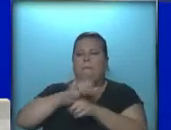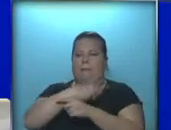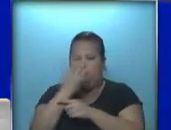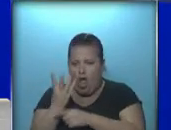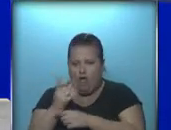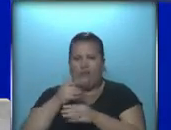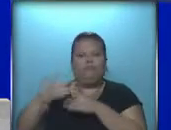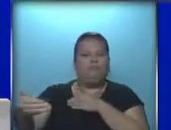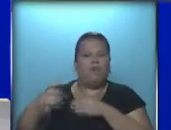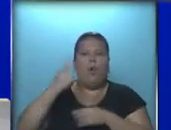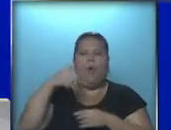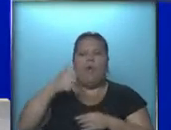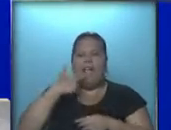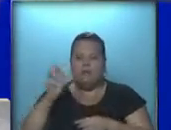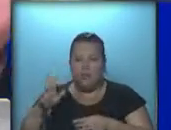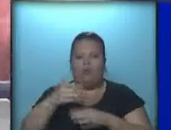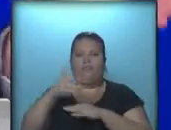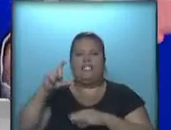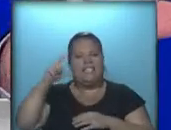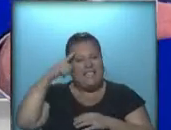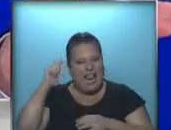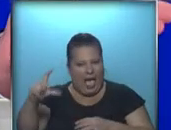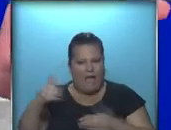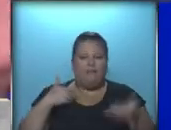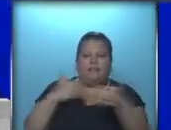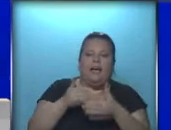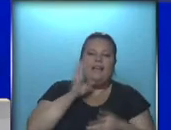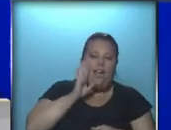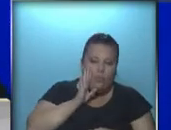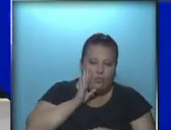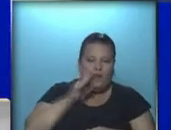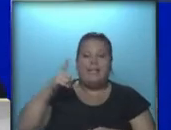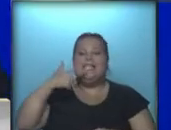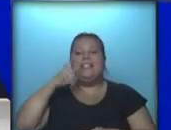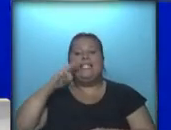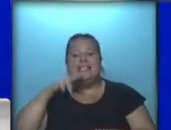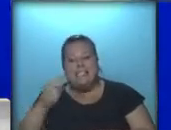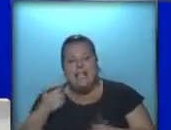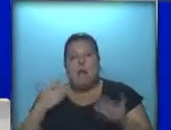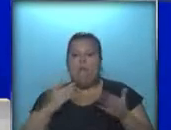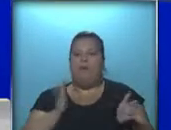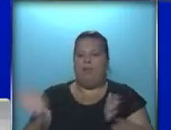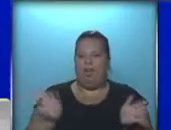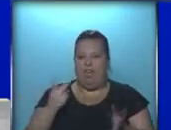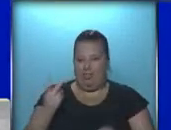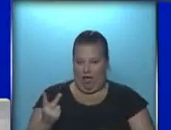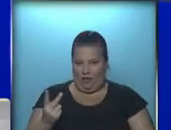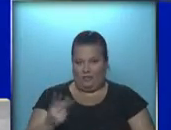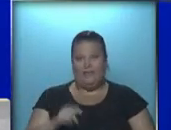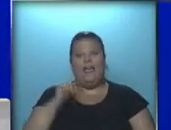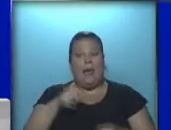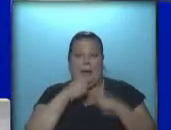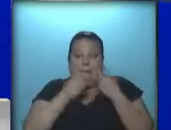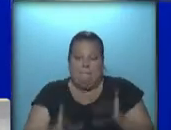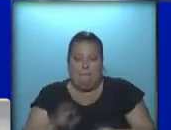alejamiento de UNASUR, alejamiento de la CELAC, acercamiento a Estados Unidos. Marina Silva podía jugar a dos puntas. Esto la